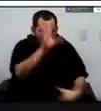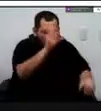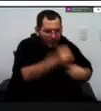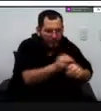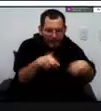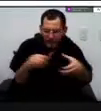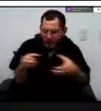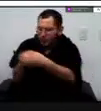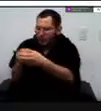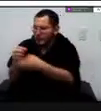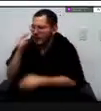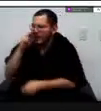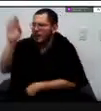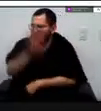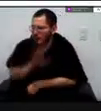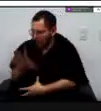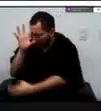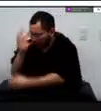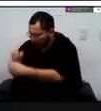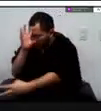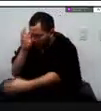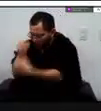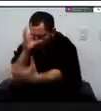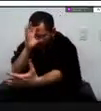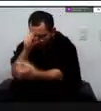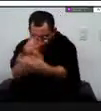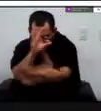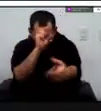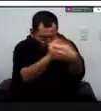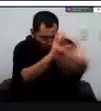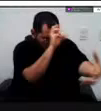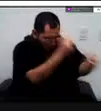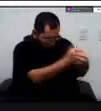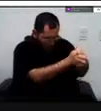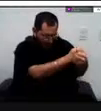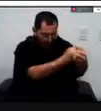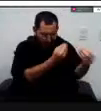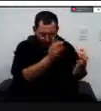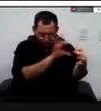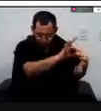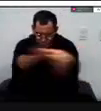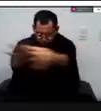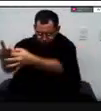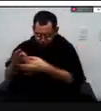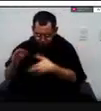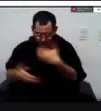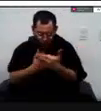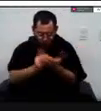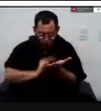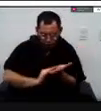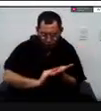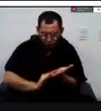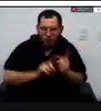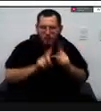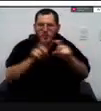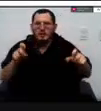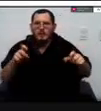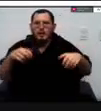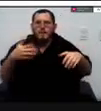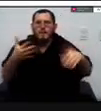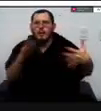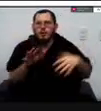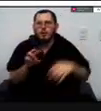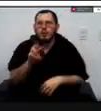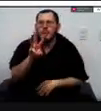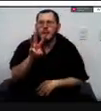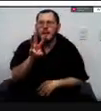logramos hacer un enrocado que paró un fenómeno de socavación que estuvo a tres metros y medio de afectar